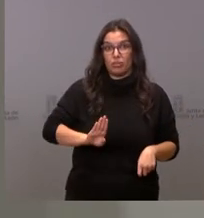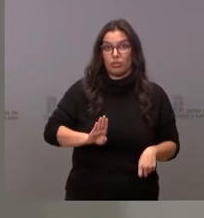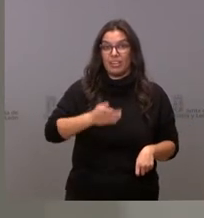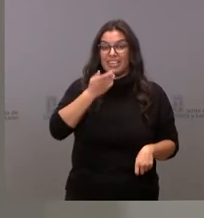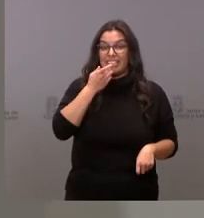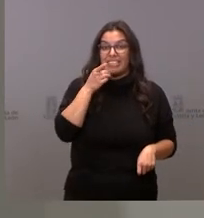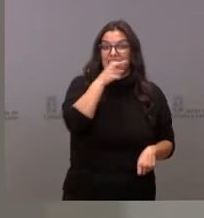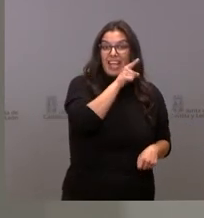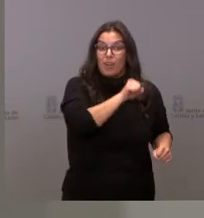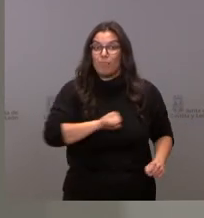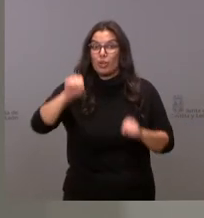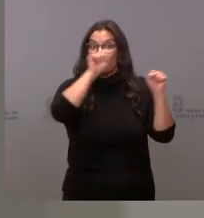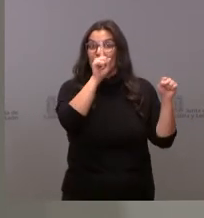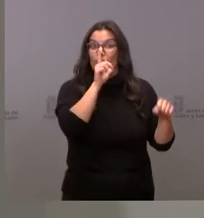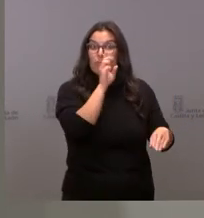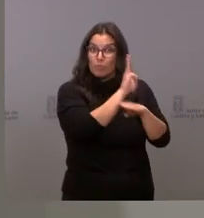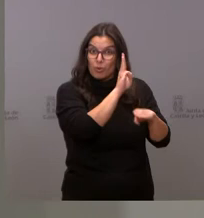acabarían los tribunales